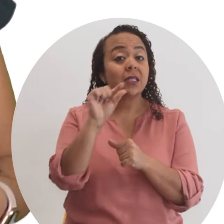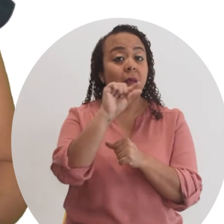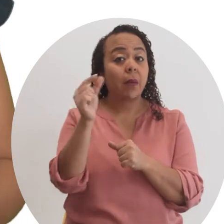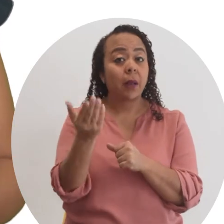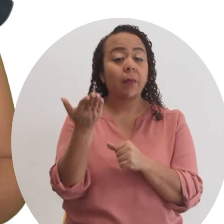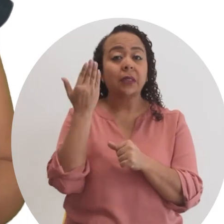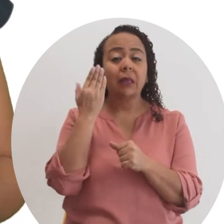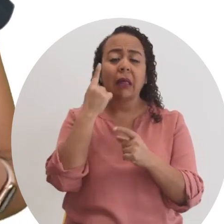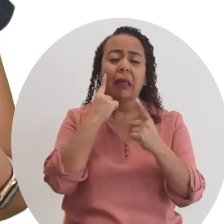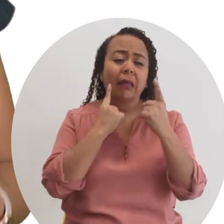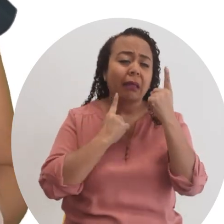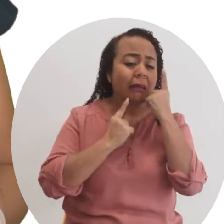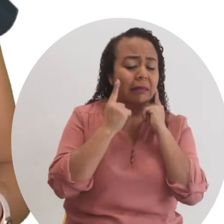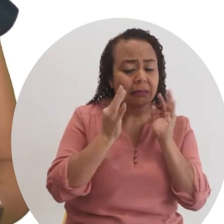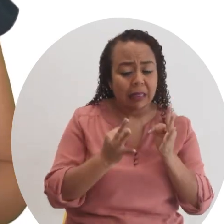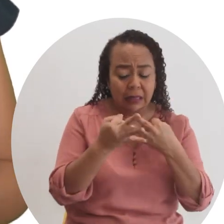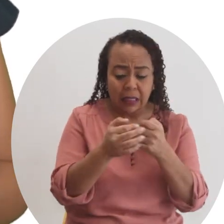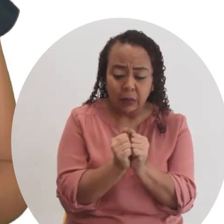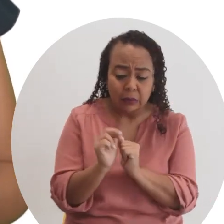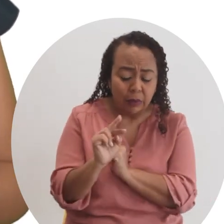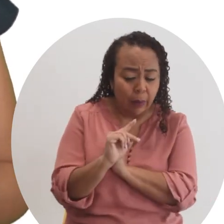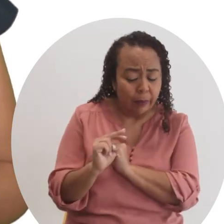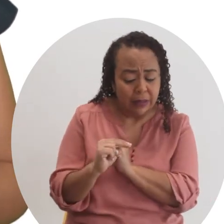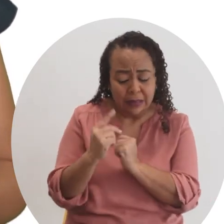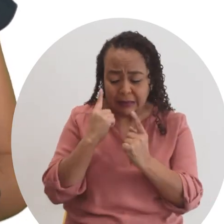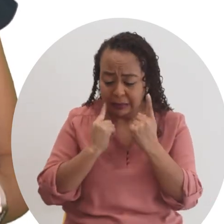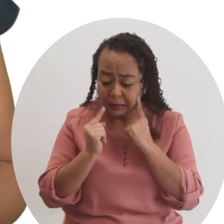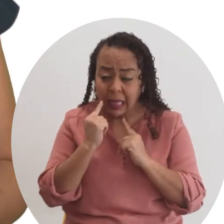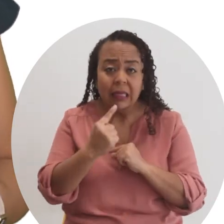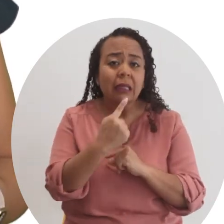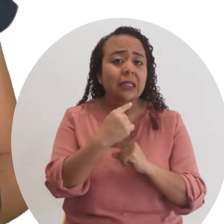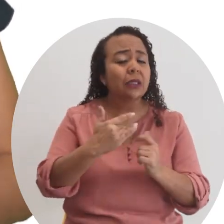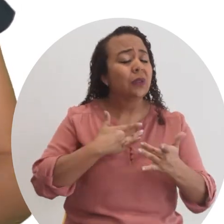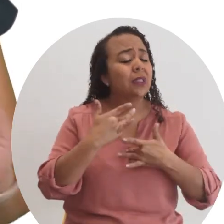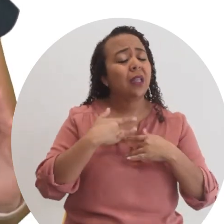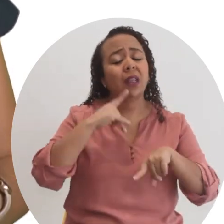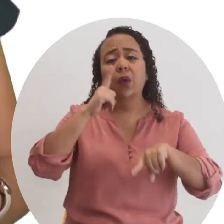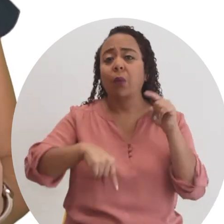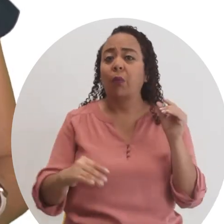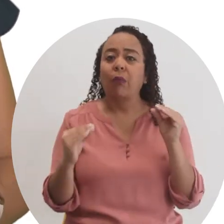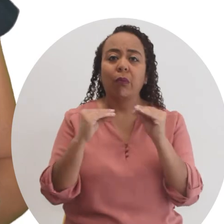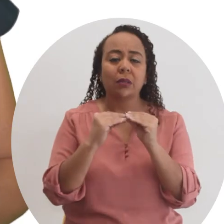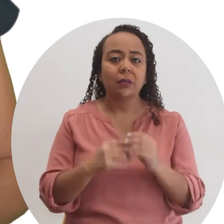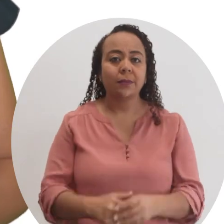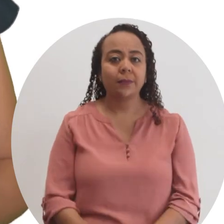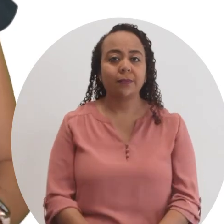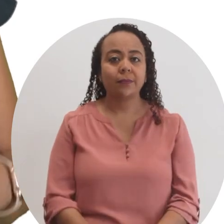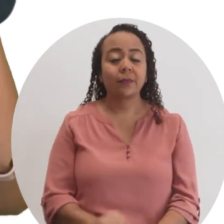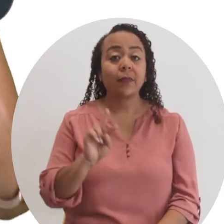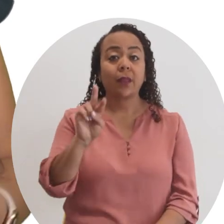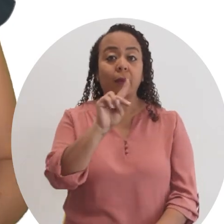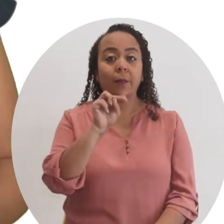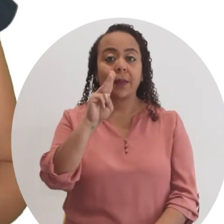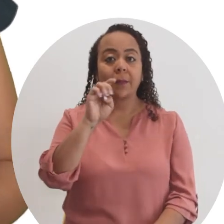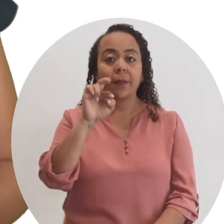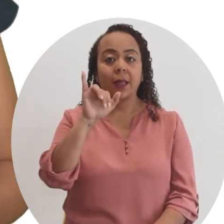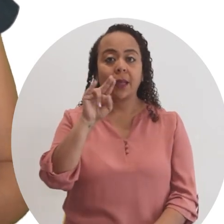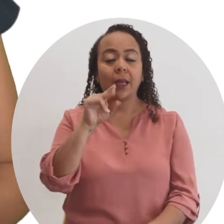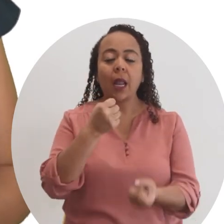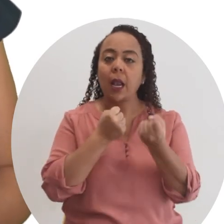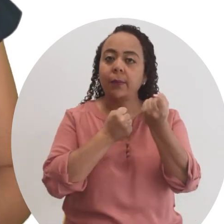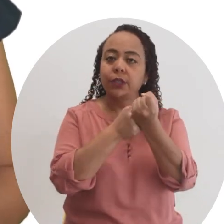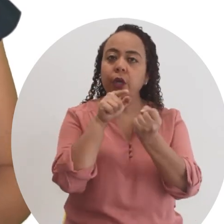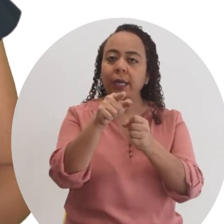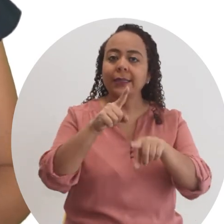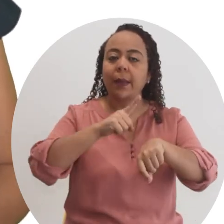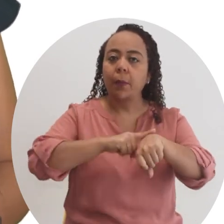hecho, la semana pasada se puso a llorar en el taller con sus compañeras diciendo que sentía que ya no podía más. Las compañeras de Marina le